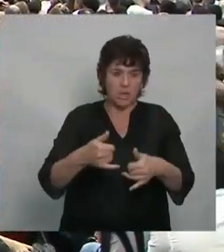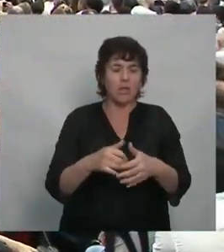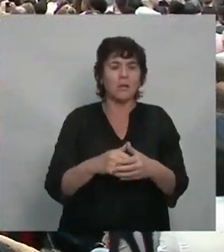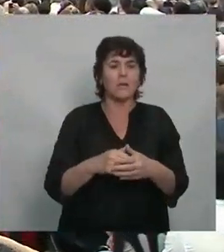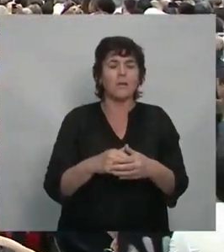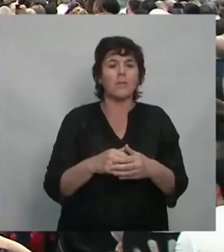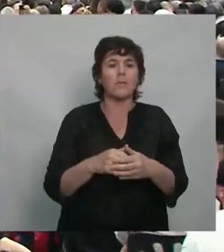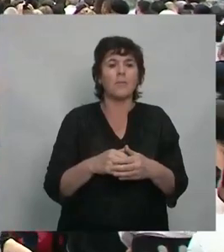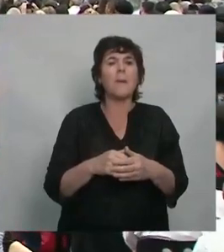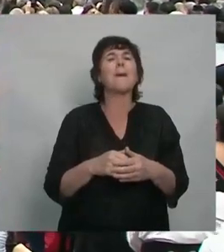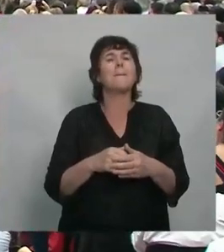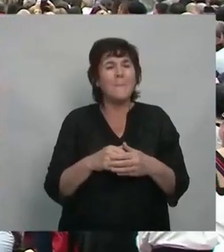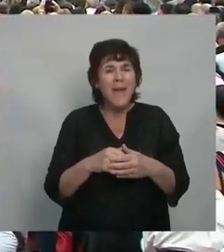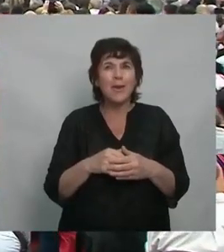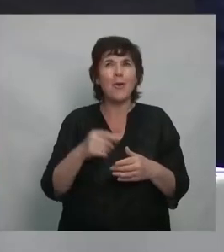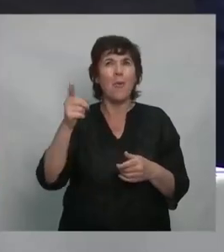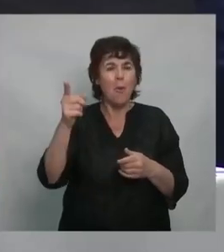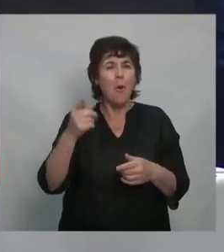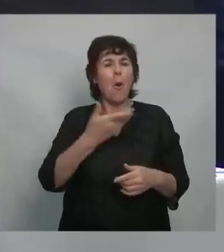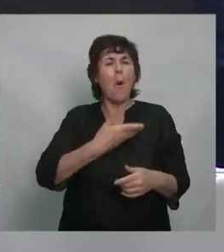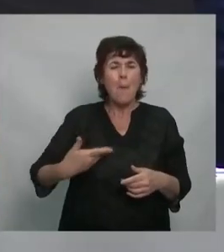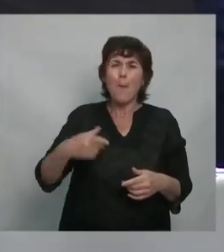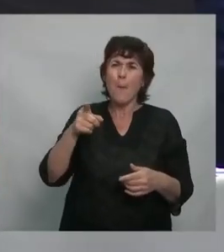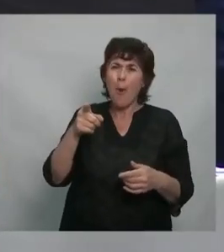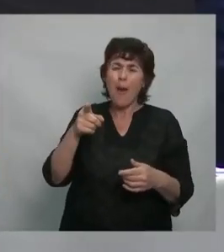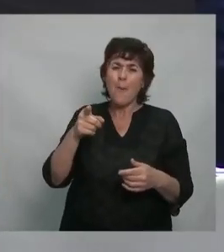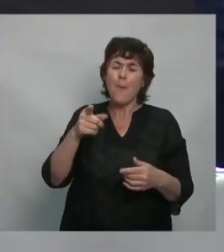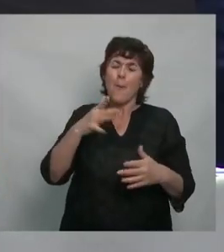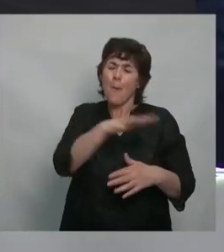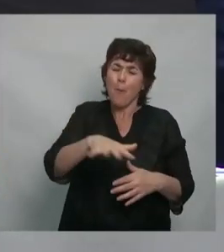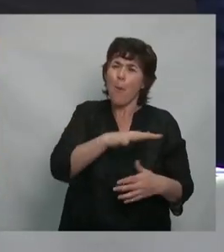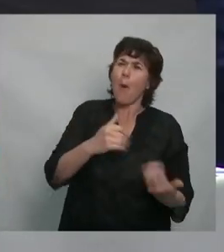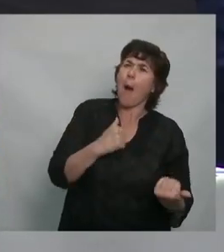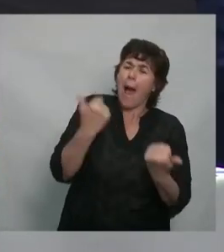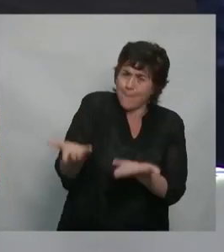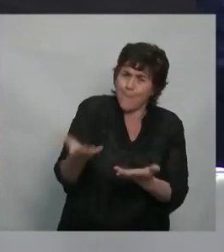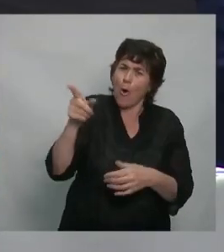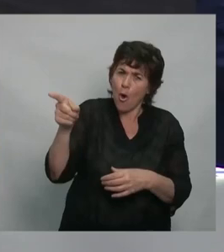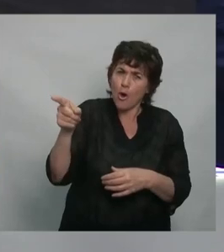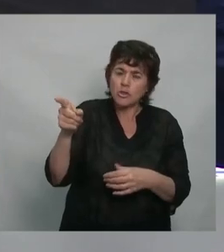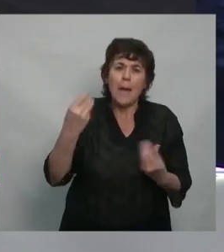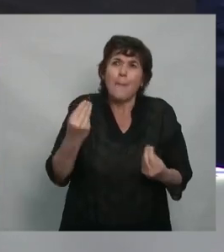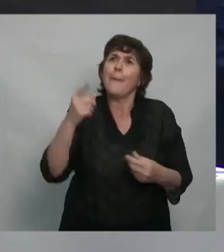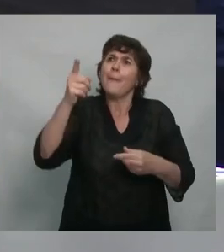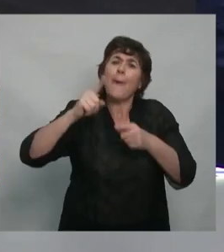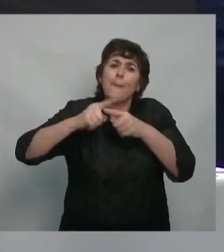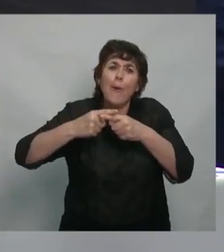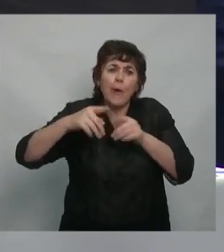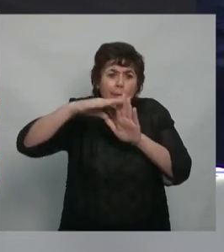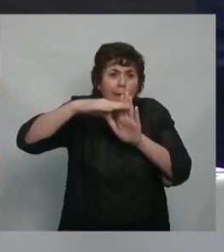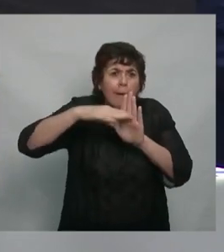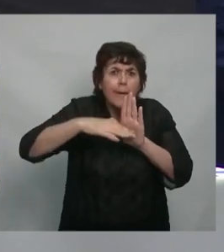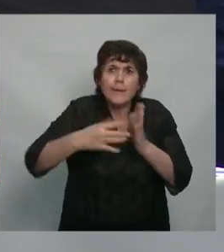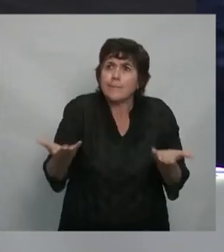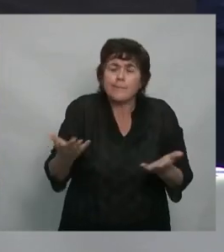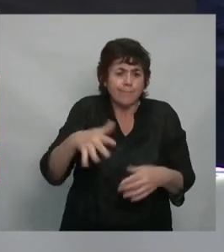ahora, hay legitimidad en políticas que no fueron convalidadas por nadie y que fundamentalmente cuando